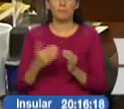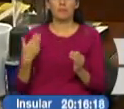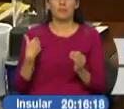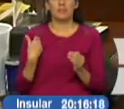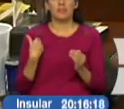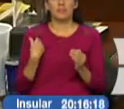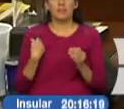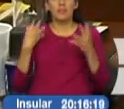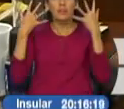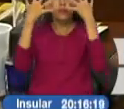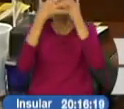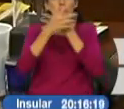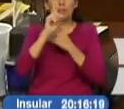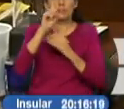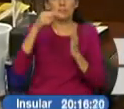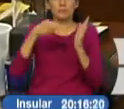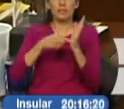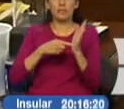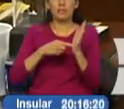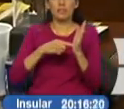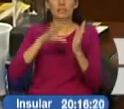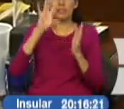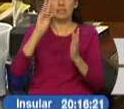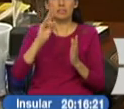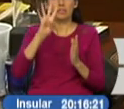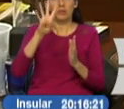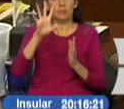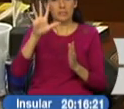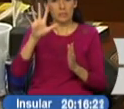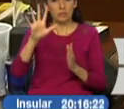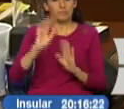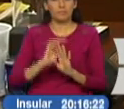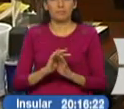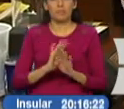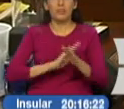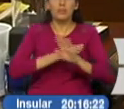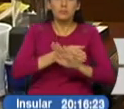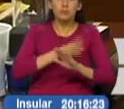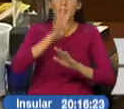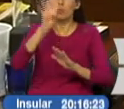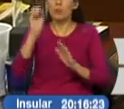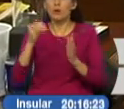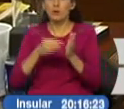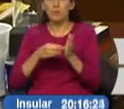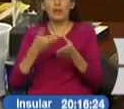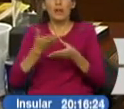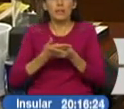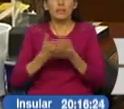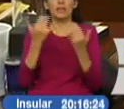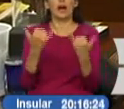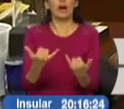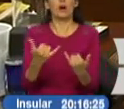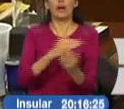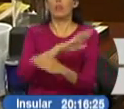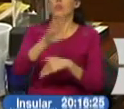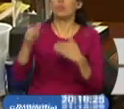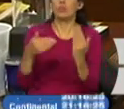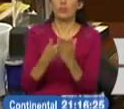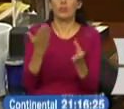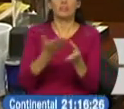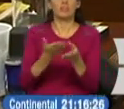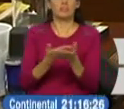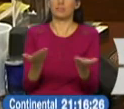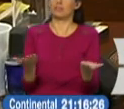en 1795 actas. Después dijeron 4 mil actas. Ahora dicen que es en todas las actas.